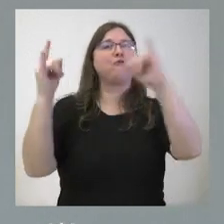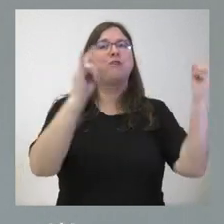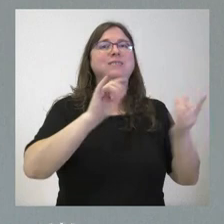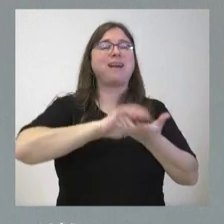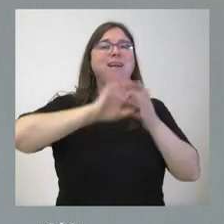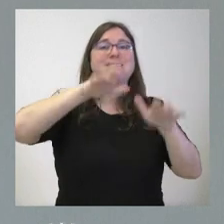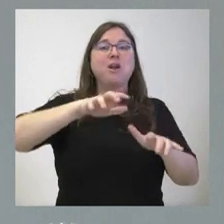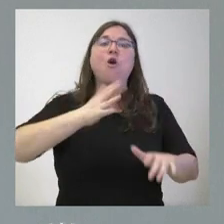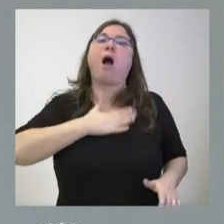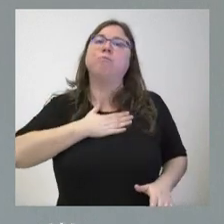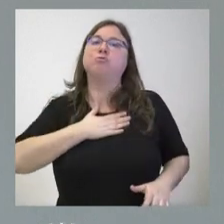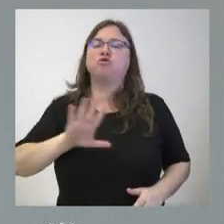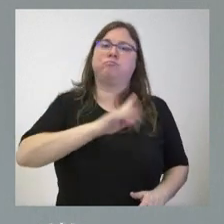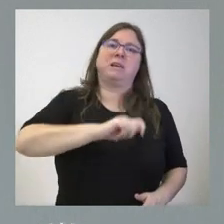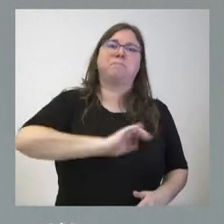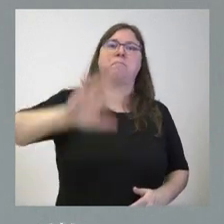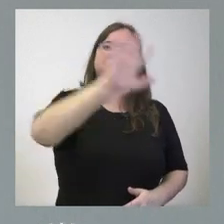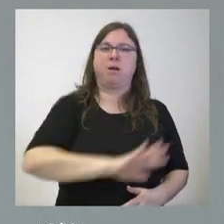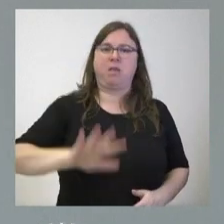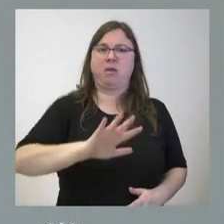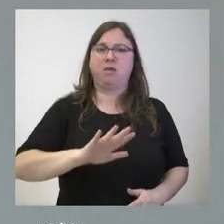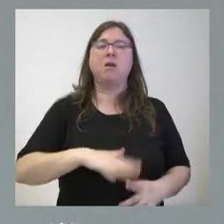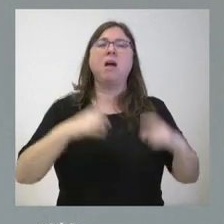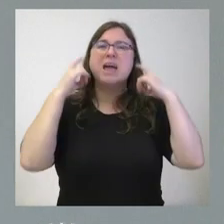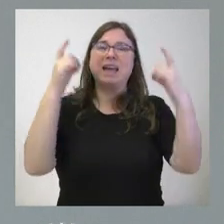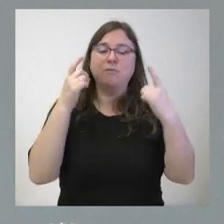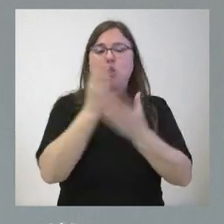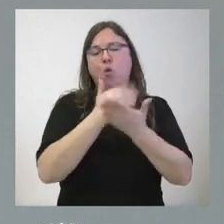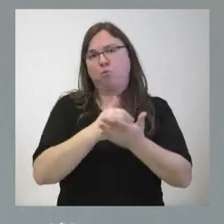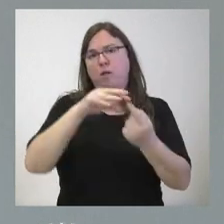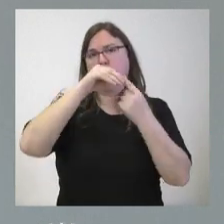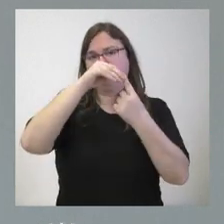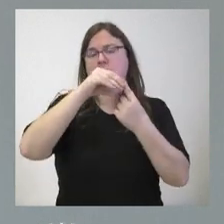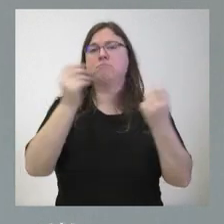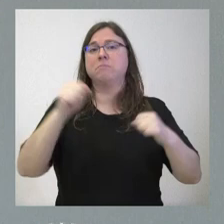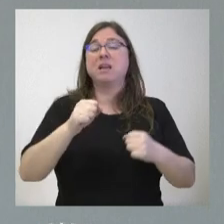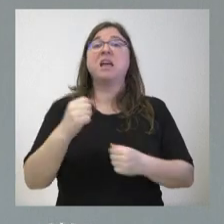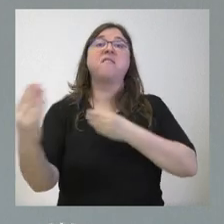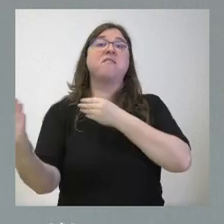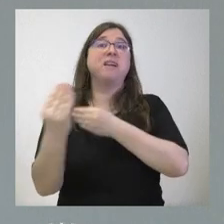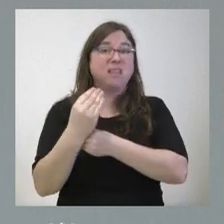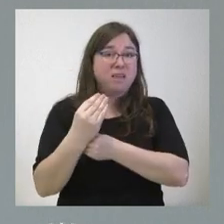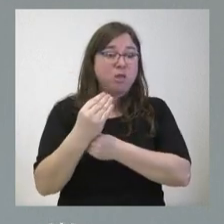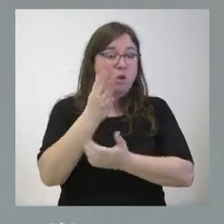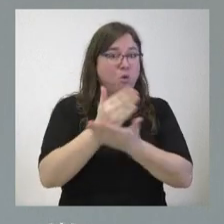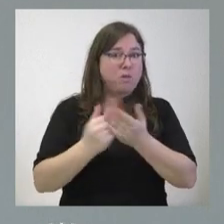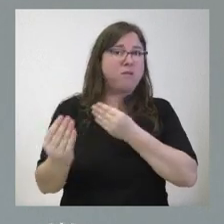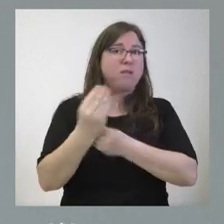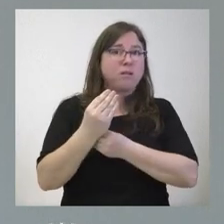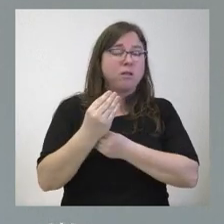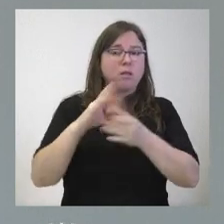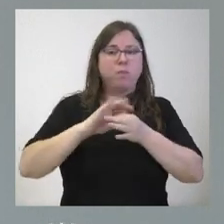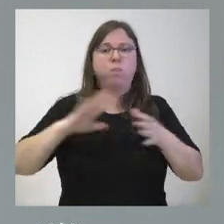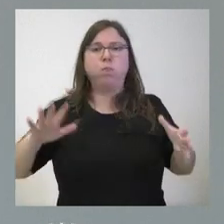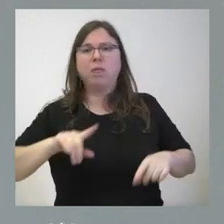de toda España y que el esfuerzo fundamental recaiga en una comunidad autónoma y que la financiación de esa comunidad autónoma no tenga que ver con